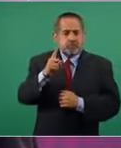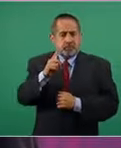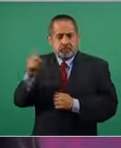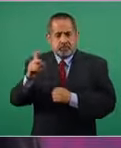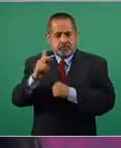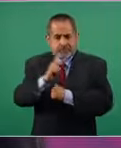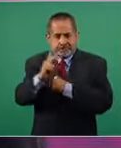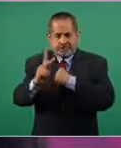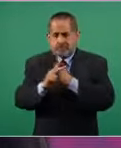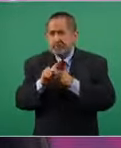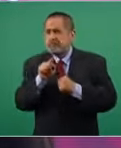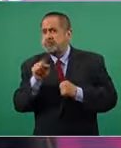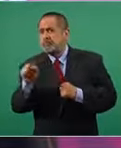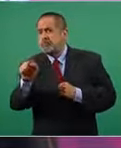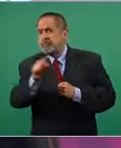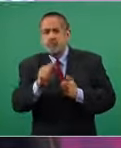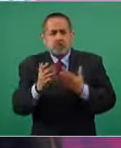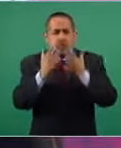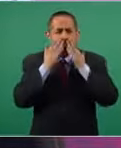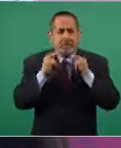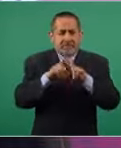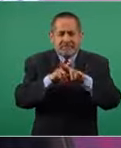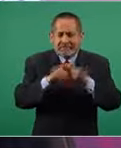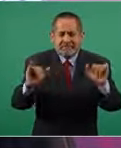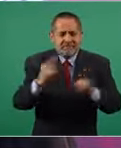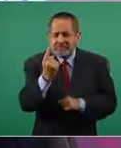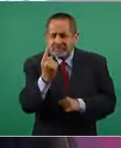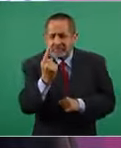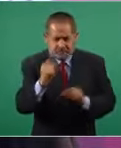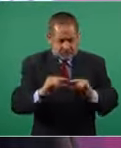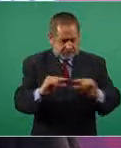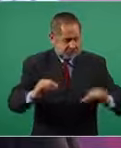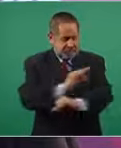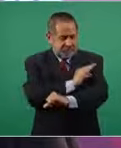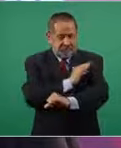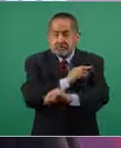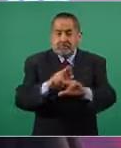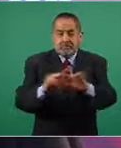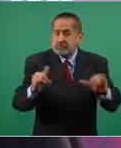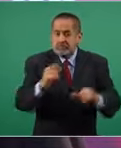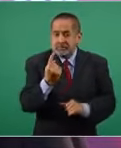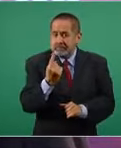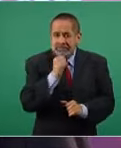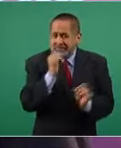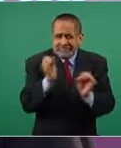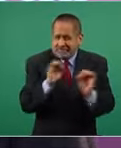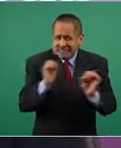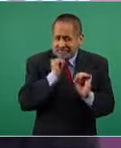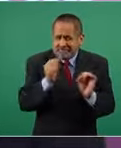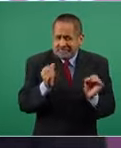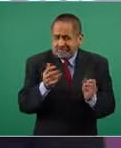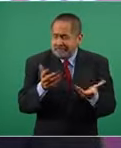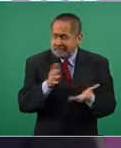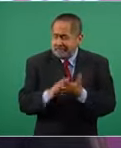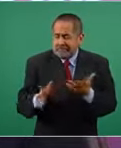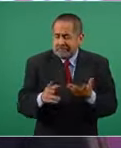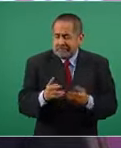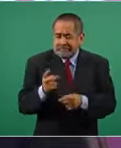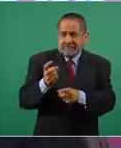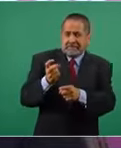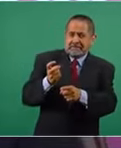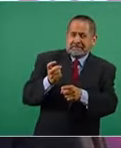que no tienen una sola dosis de vacuna eso es usualmente